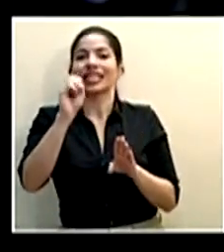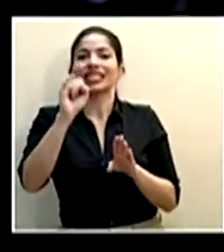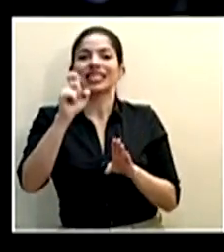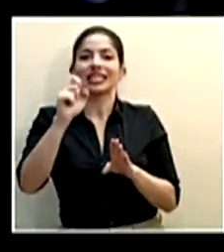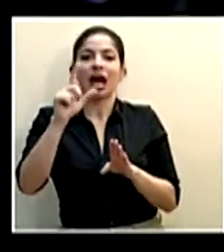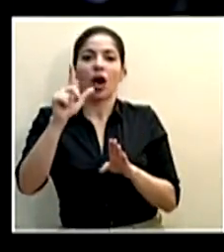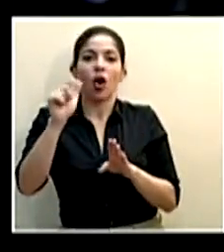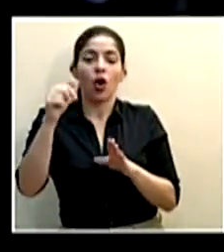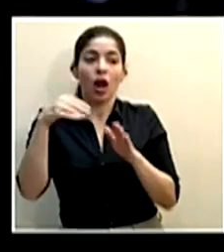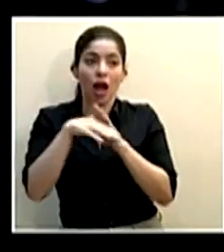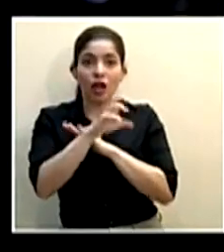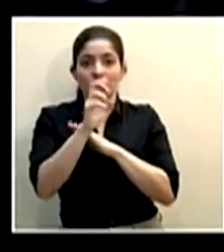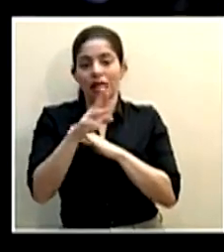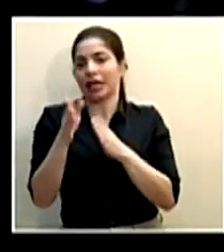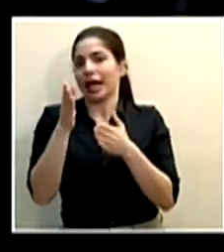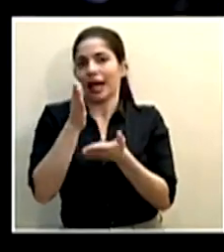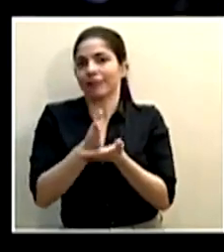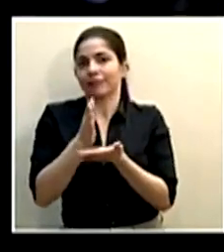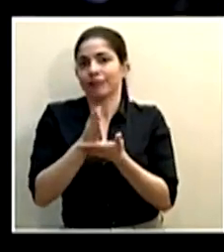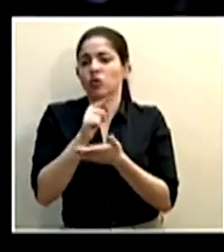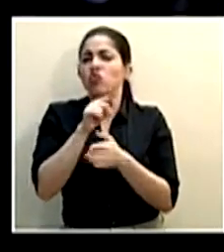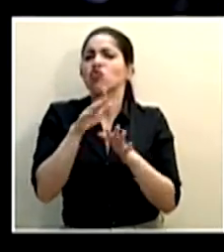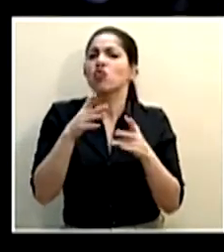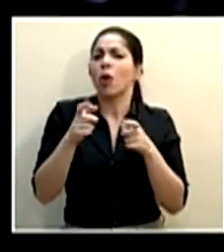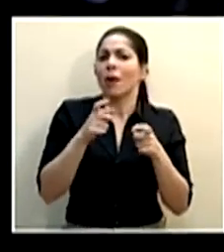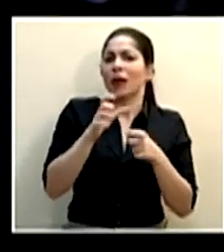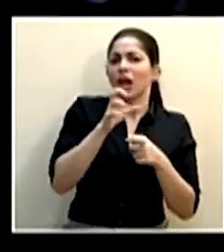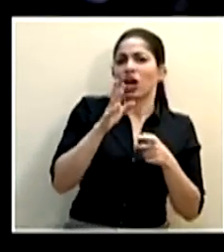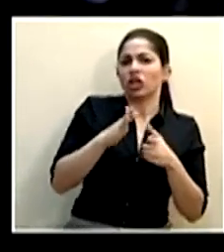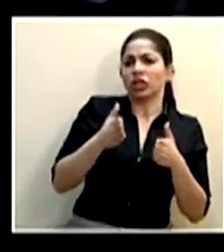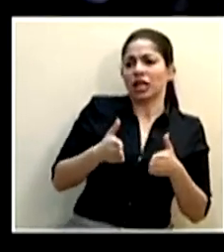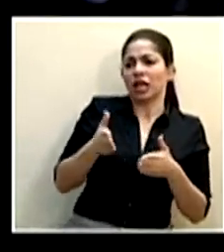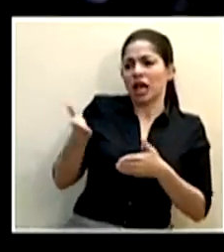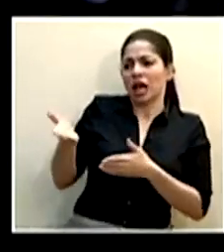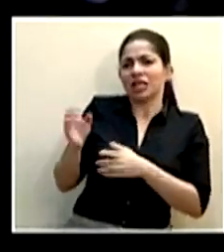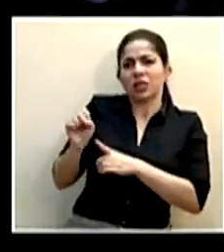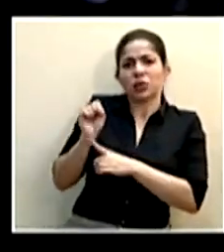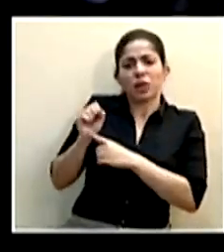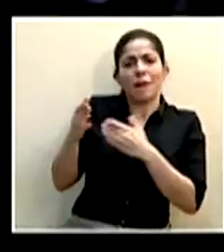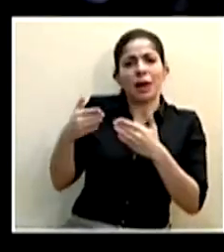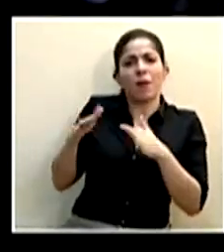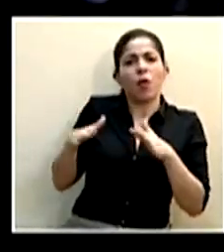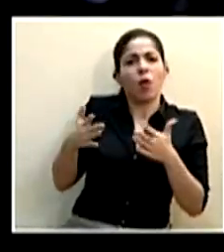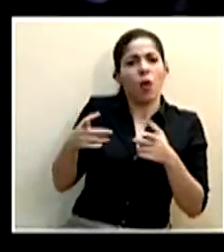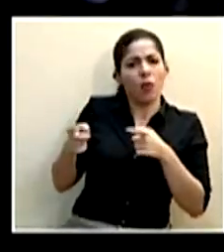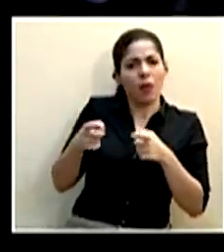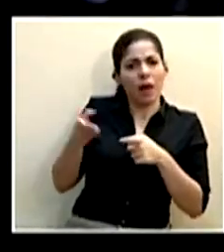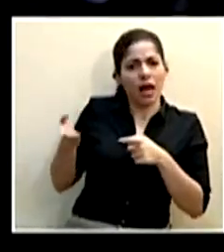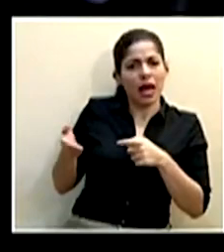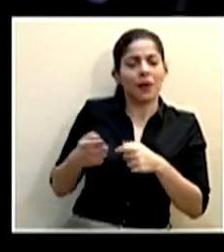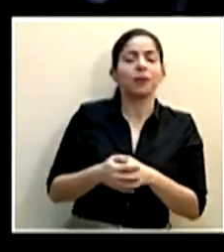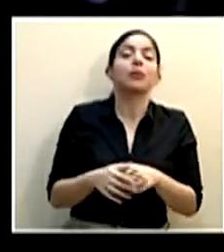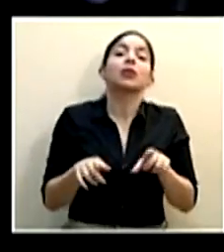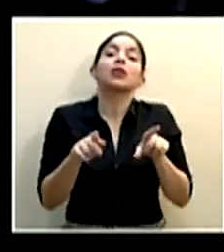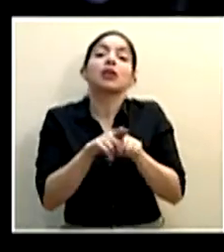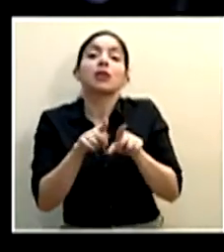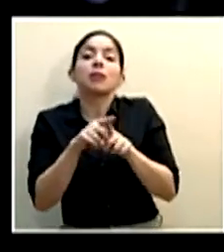Costa Rica. ¿Cómo se está manejando ese tema desde el lado TICO con respecto a la situación en Panamá? También quería consultar